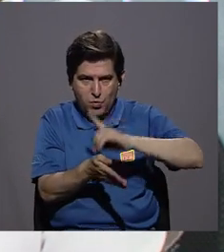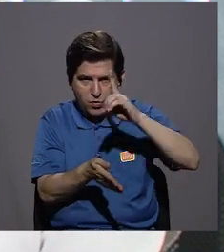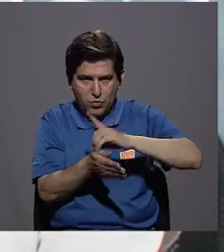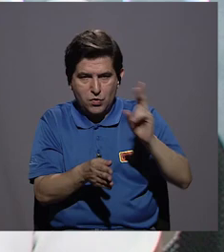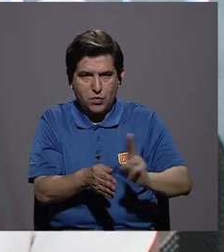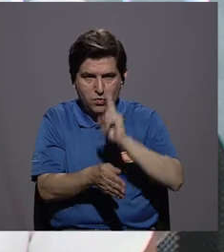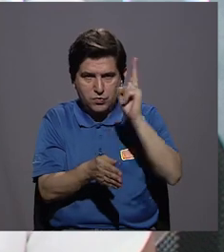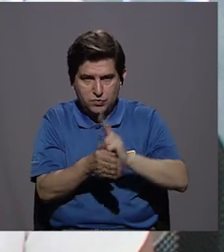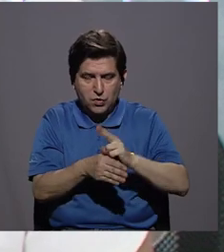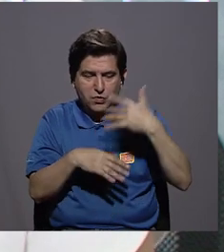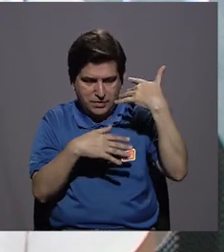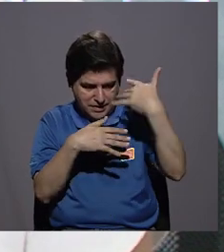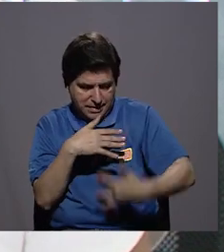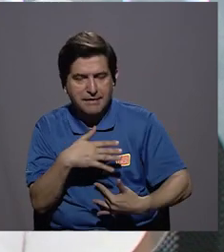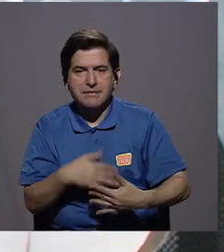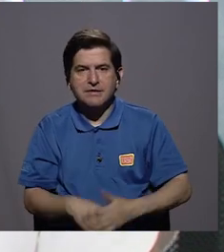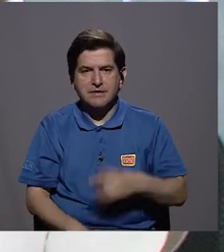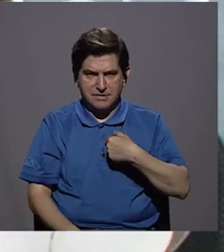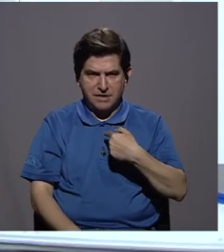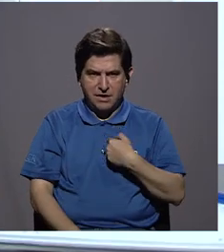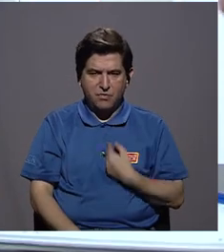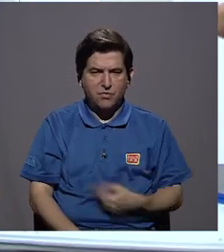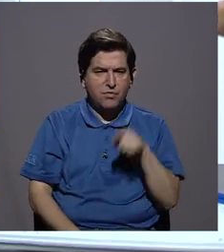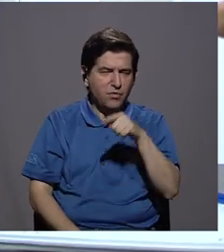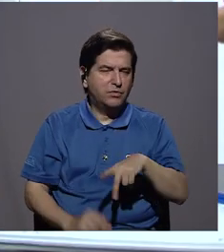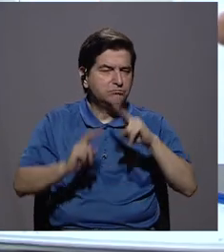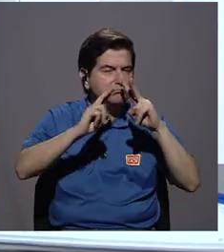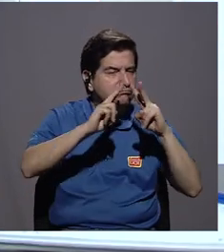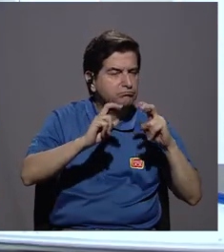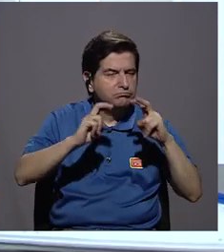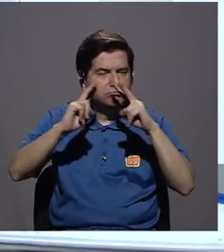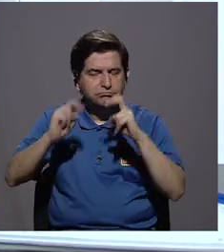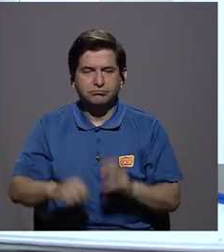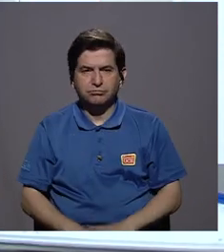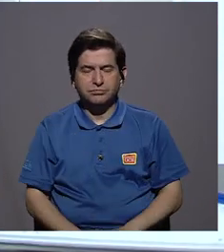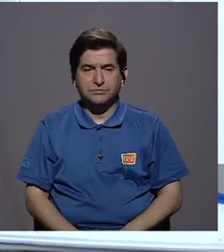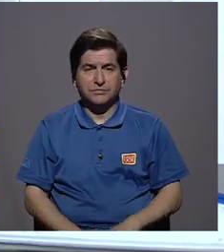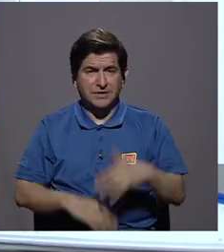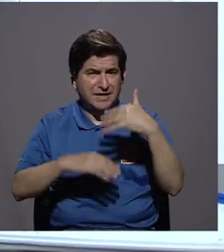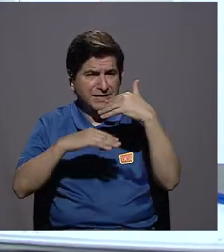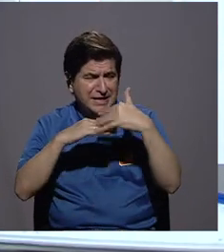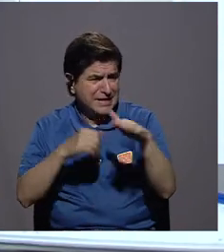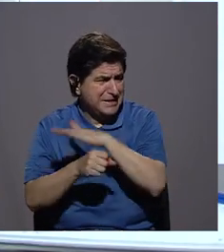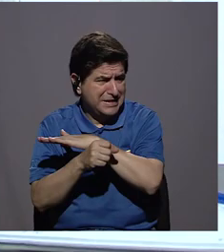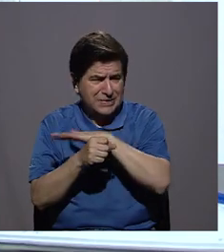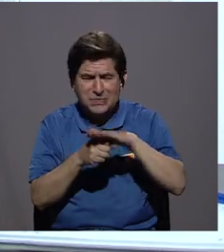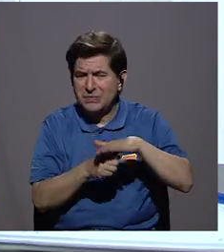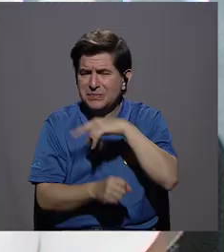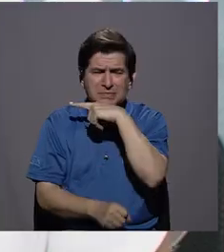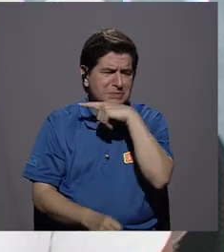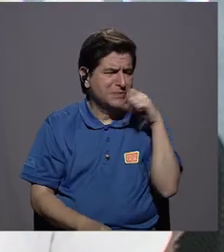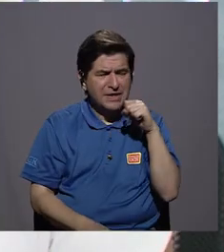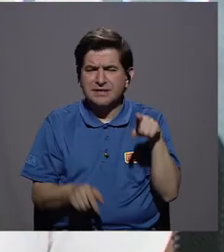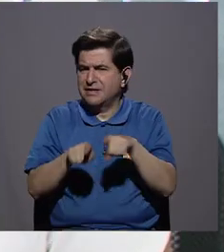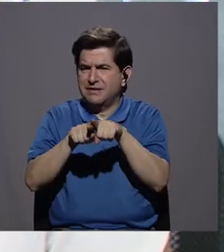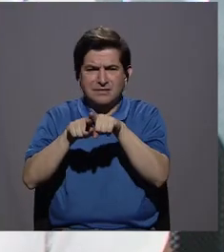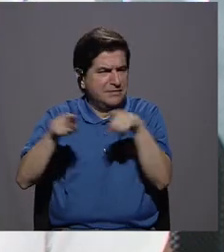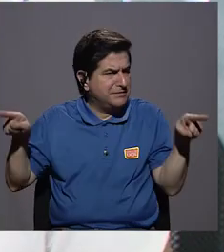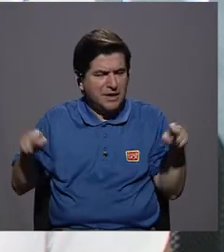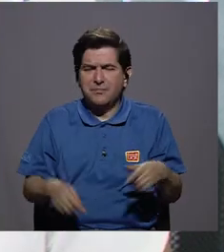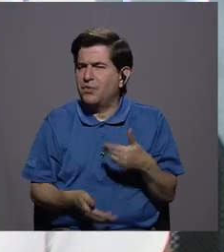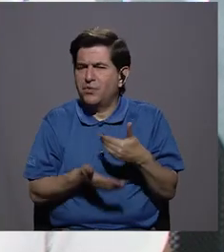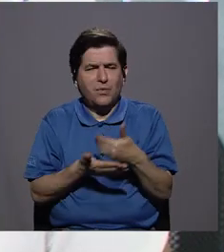utilizar en la herida y que uno va a ir midiendo. Ni una úlcera completamente seca ni una úlcera